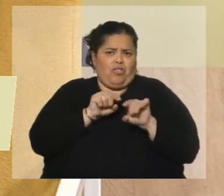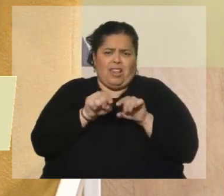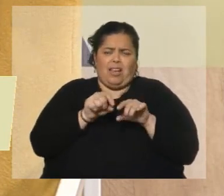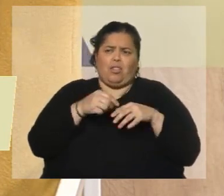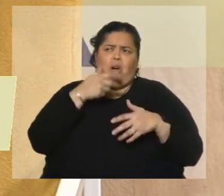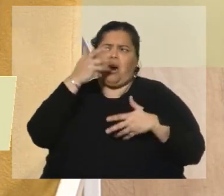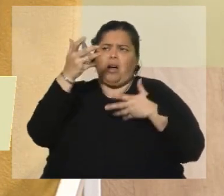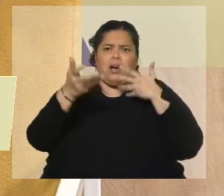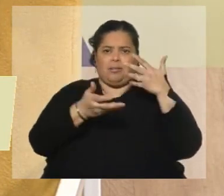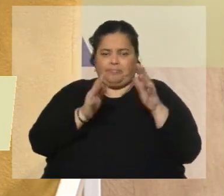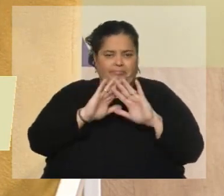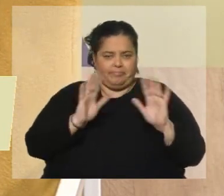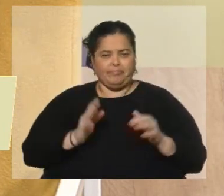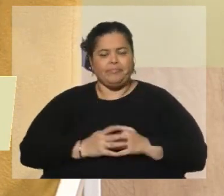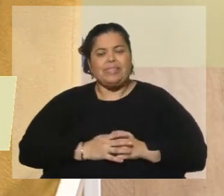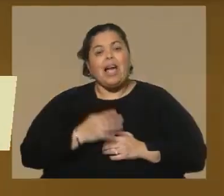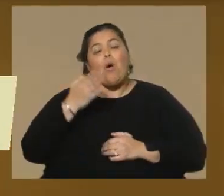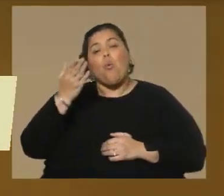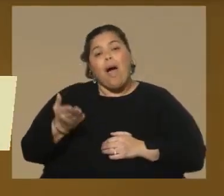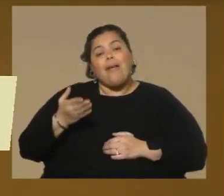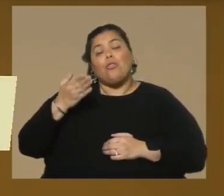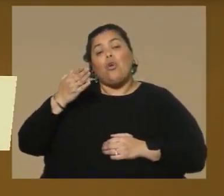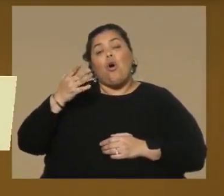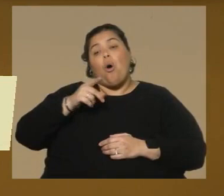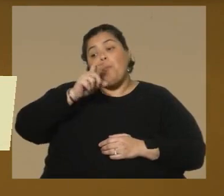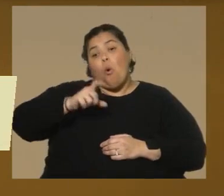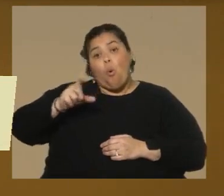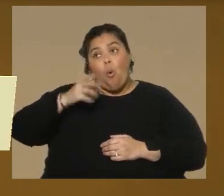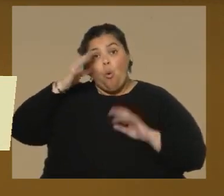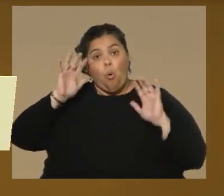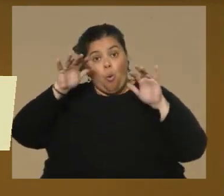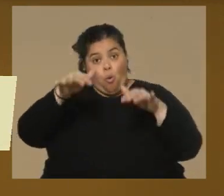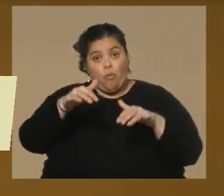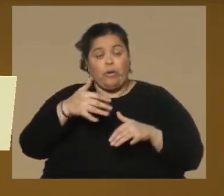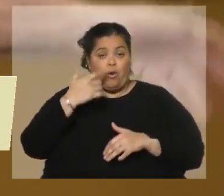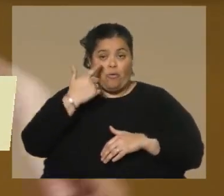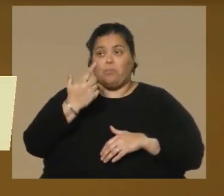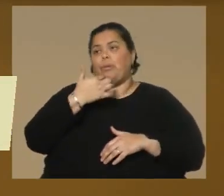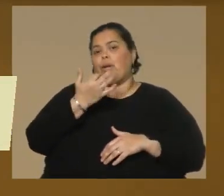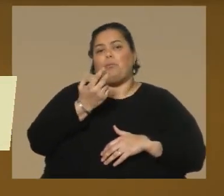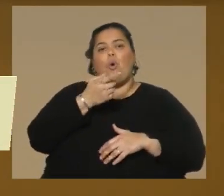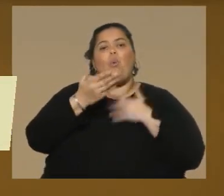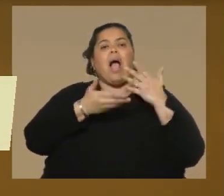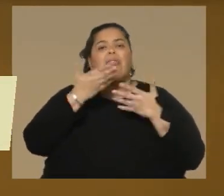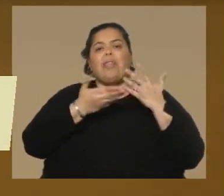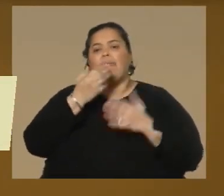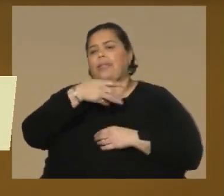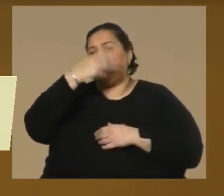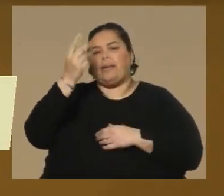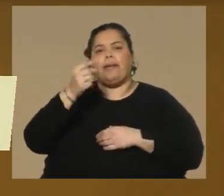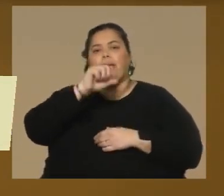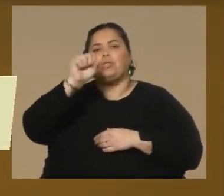Cuando el público de repente va a ver y se encuentra con una cantante, un cantante sudafricano, estadounidense, mexicano,